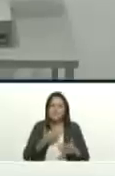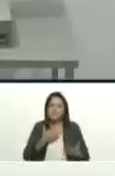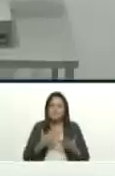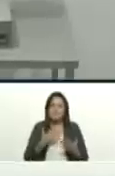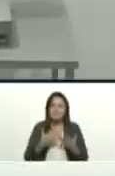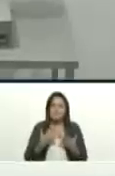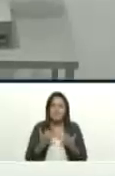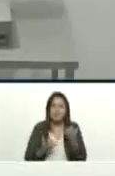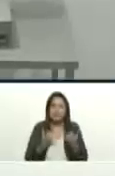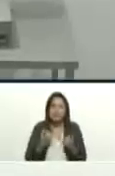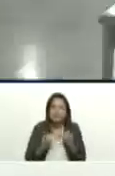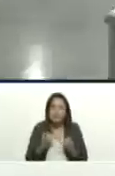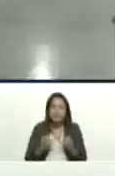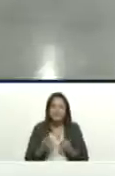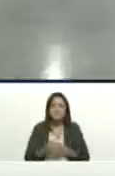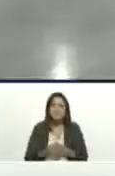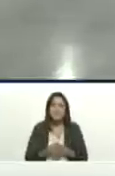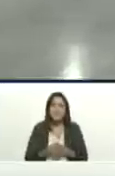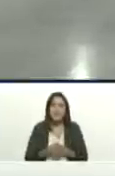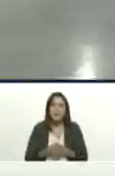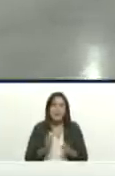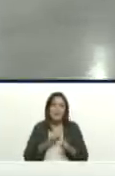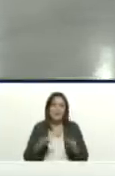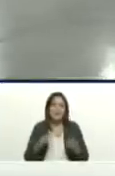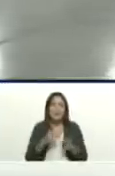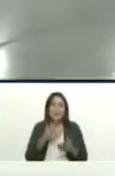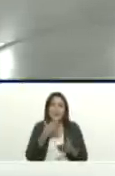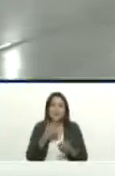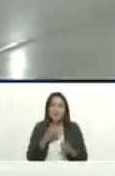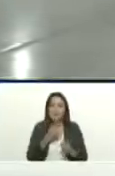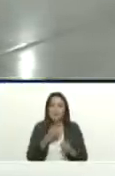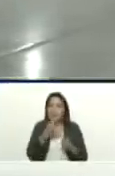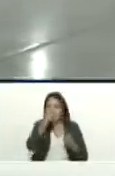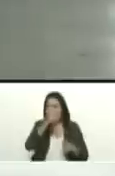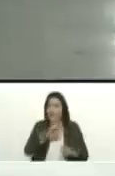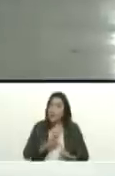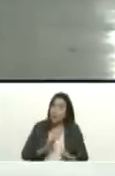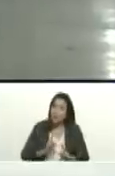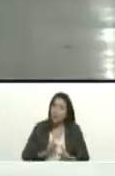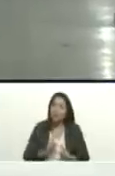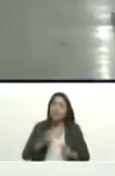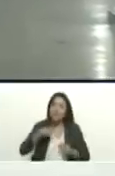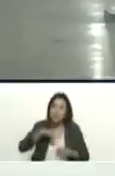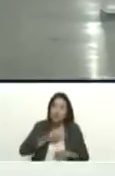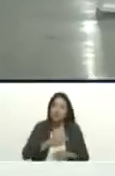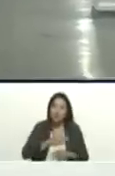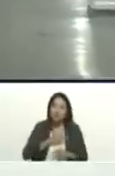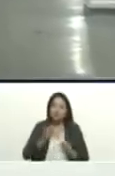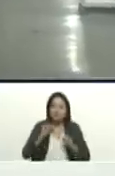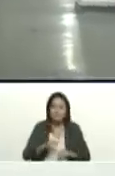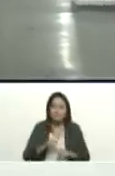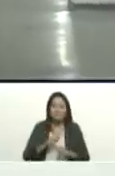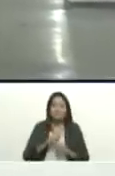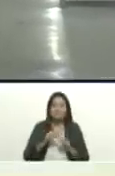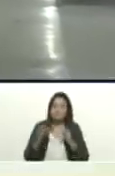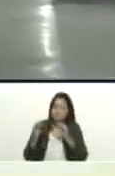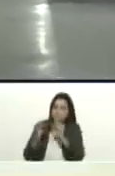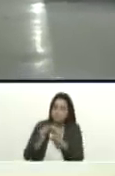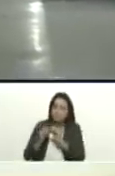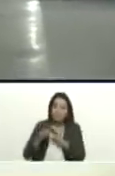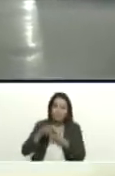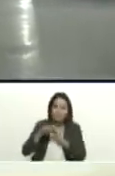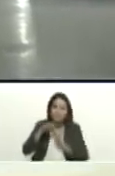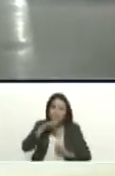ineludible la damos con la certeza de que estamos del lado correcto de la historia